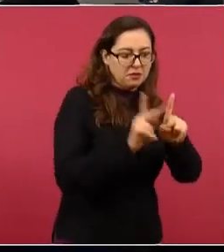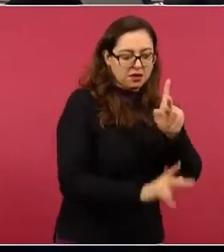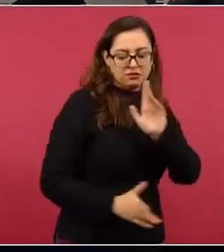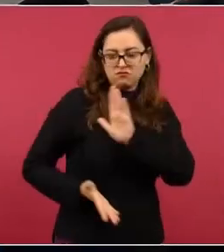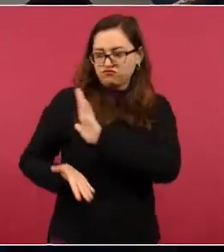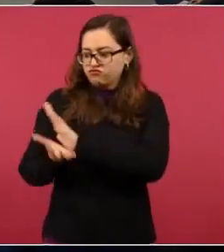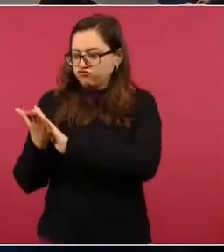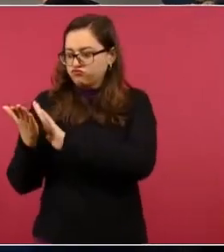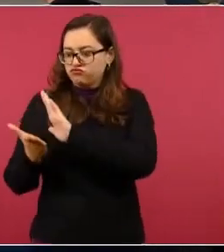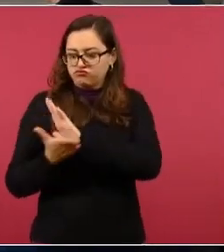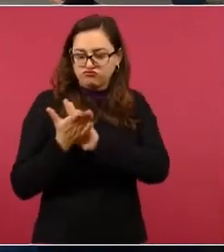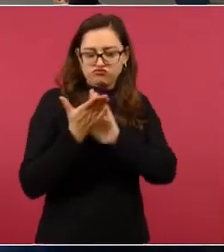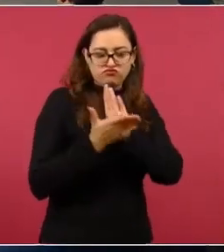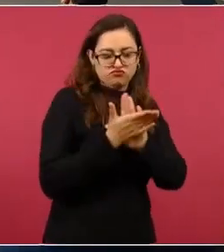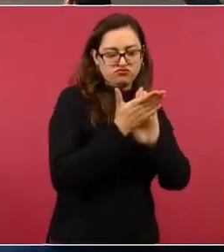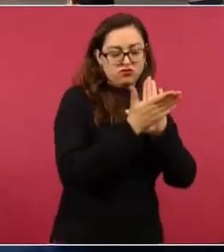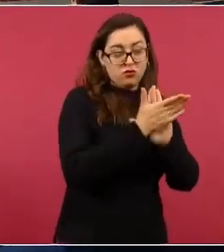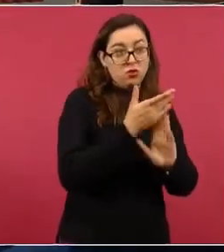Bush,